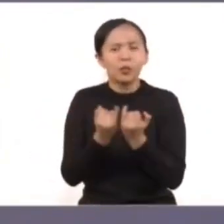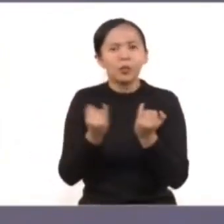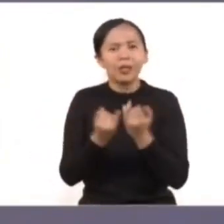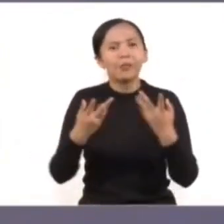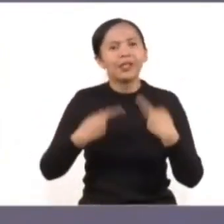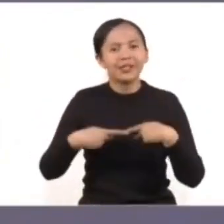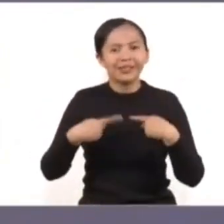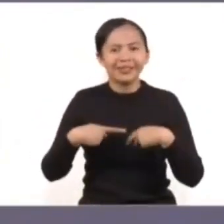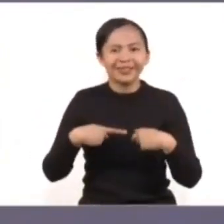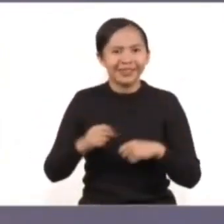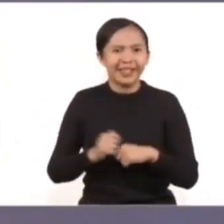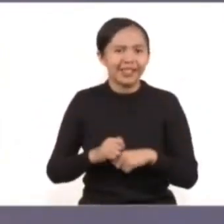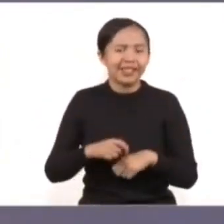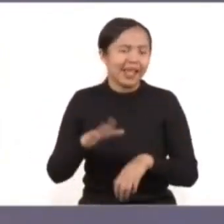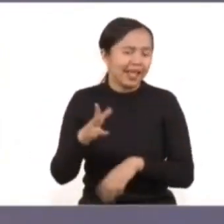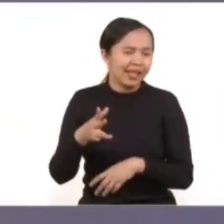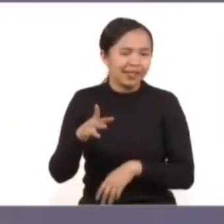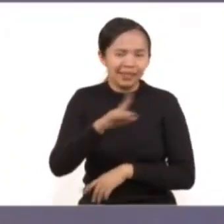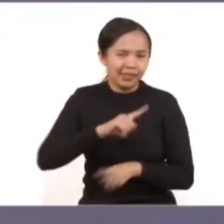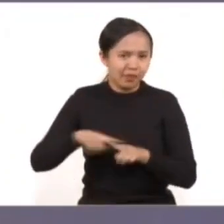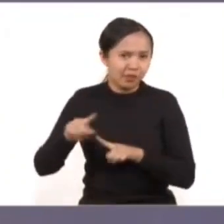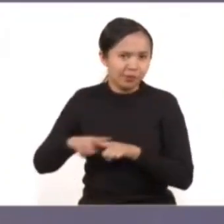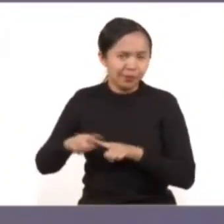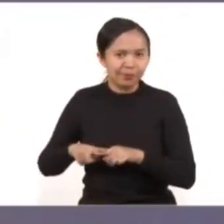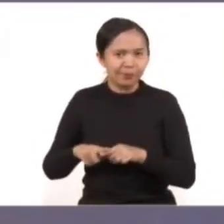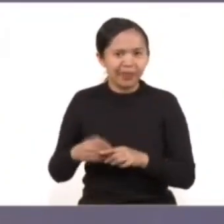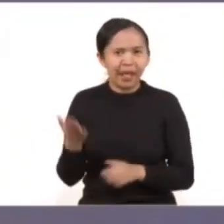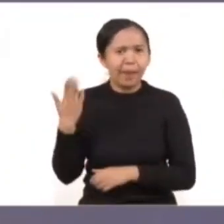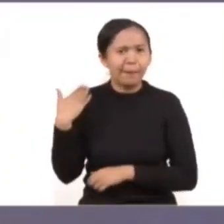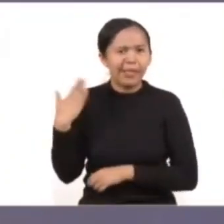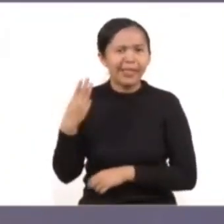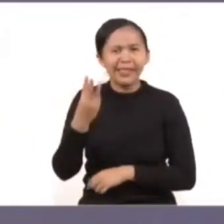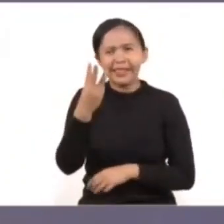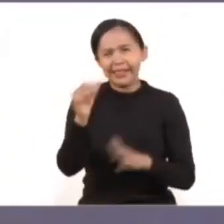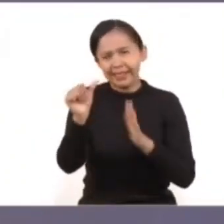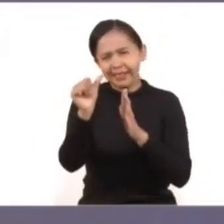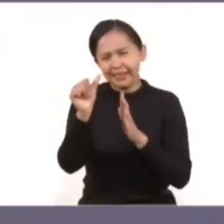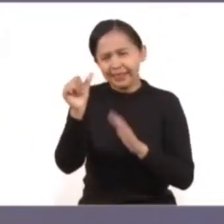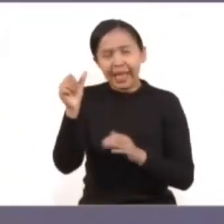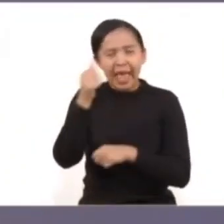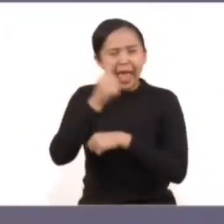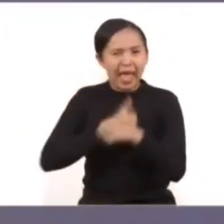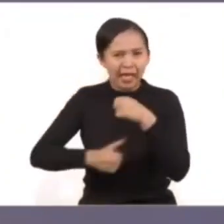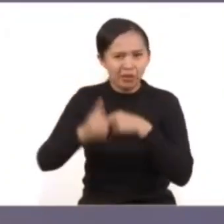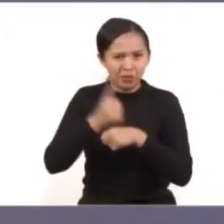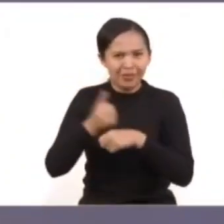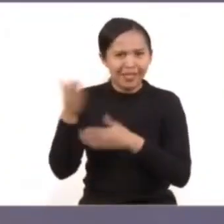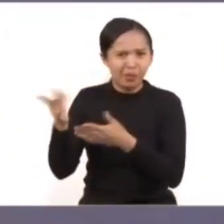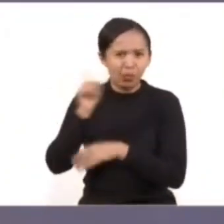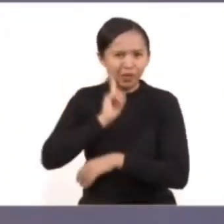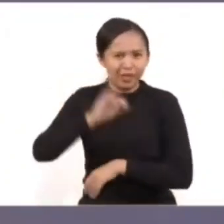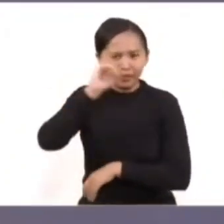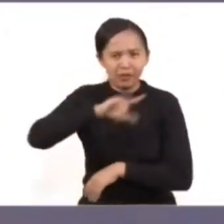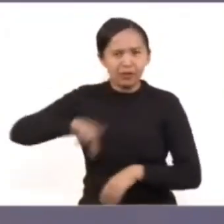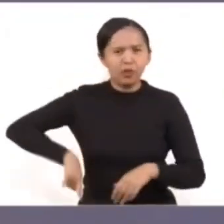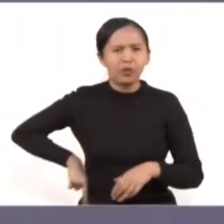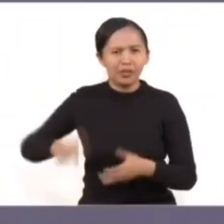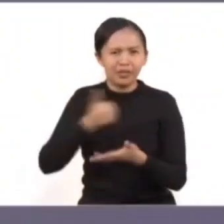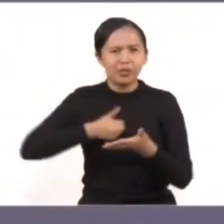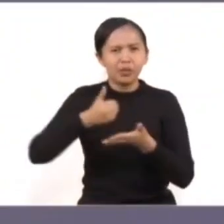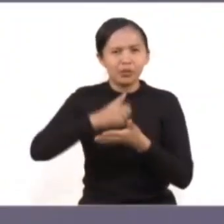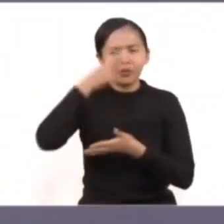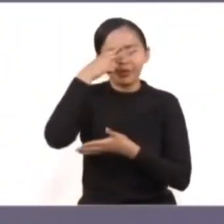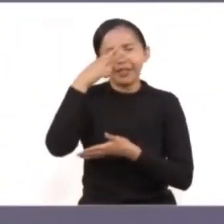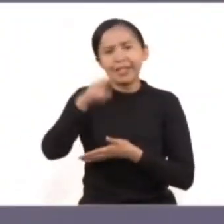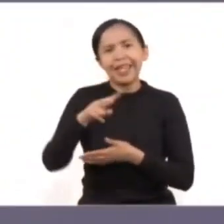actores fundamentales de la sociedad civil. Hace poco más de tres años la doctora Claudia Sheinbaum, jefa de gobierno de la Ciudad